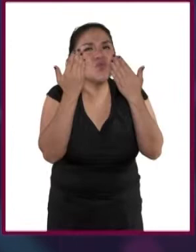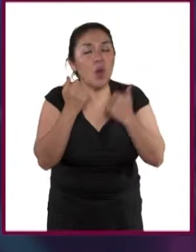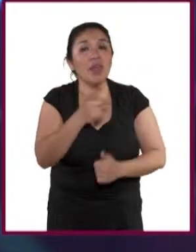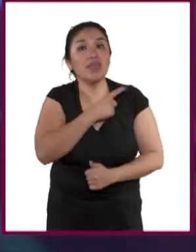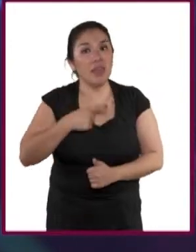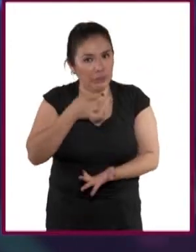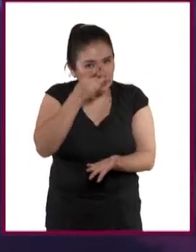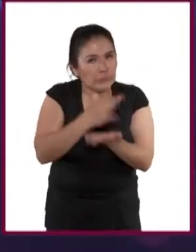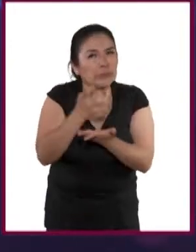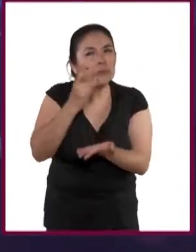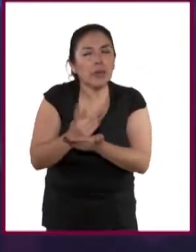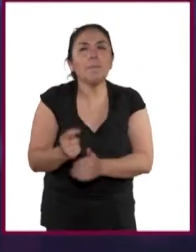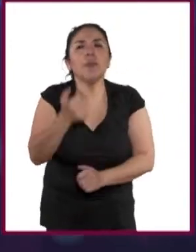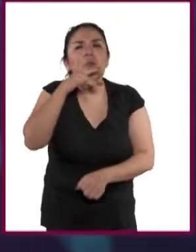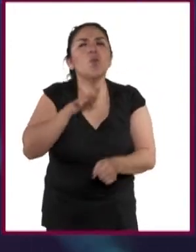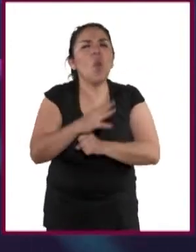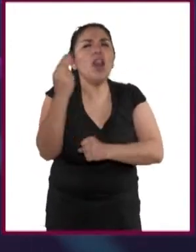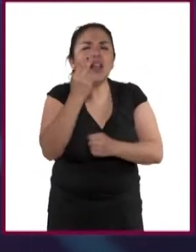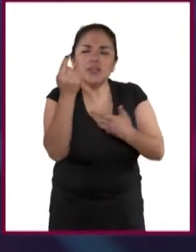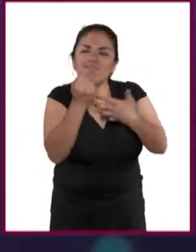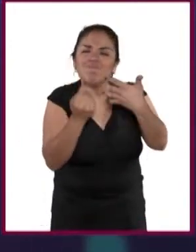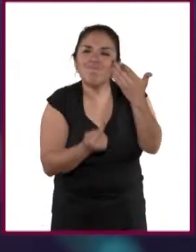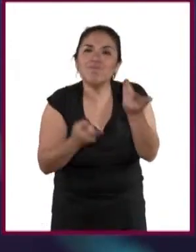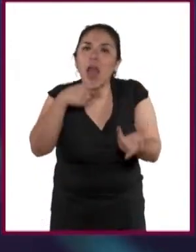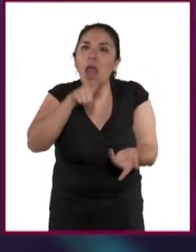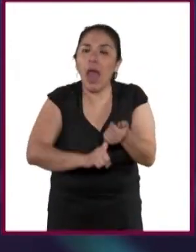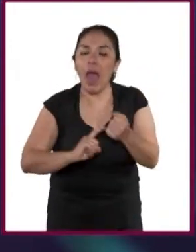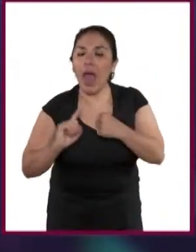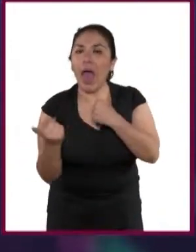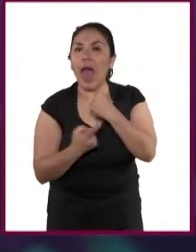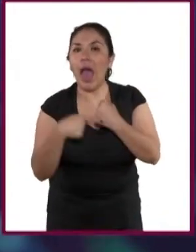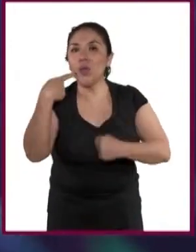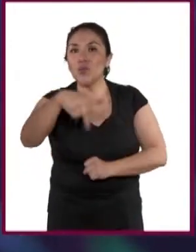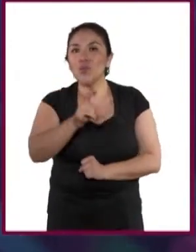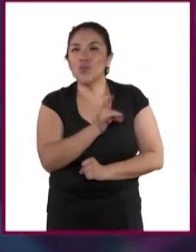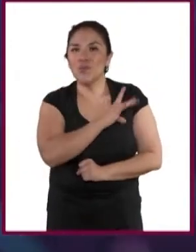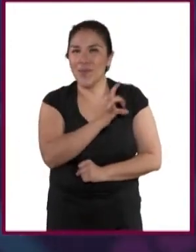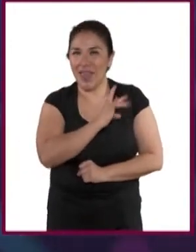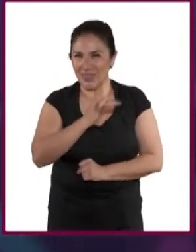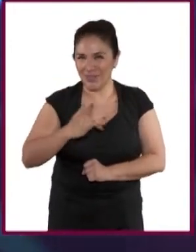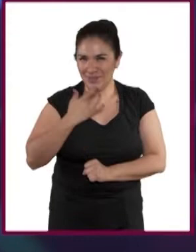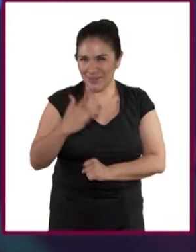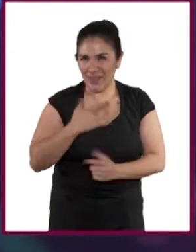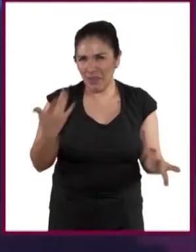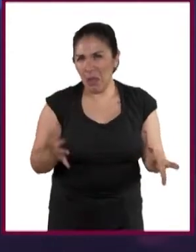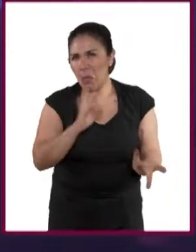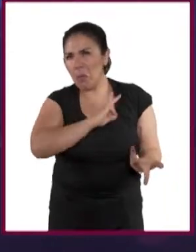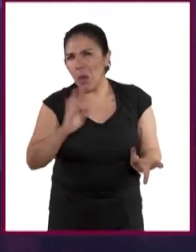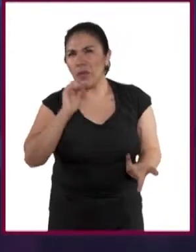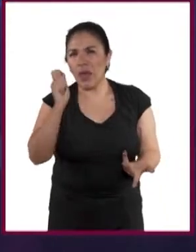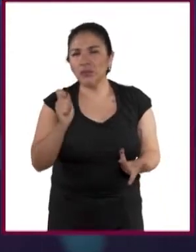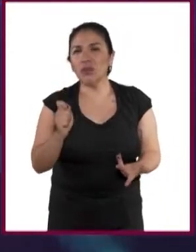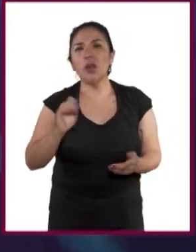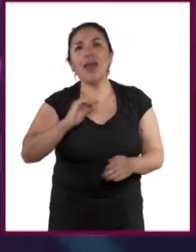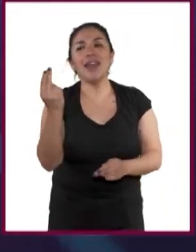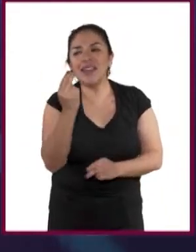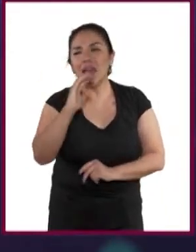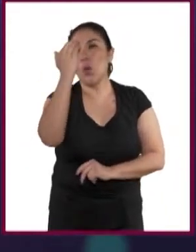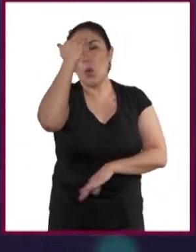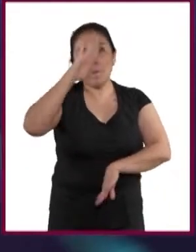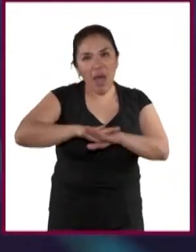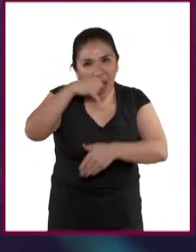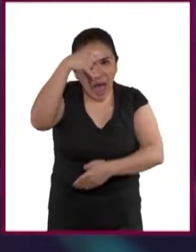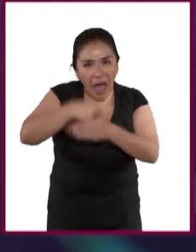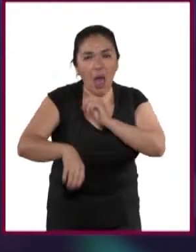identificar primero esas necesidades que están detrás de su miedo. Que pueden ser necesidades de conocimiento,